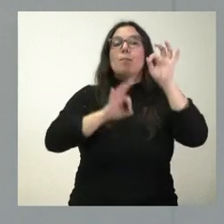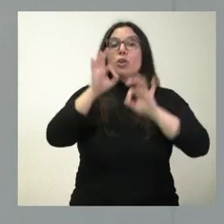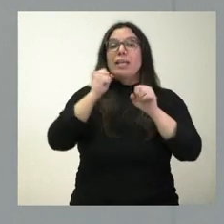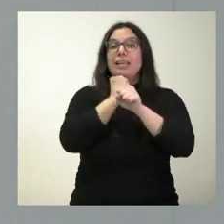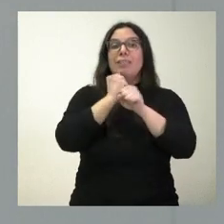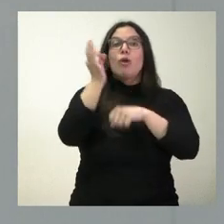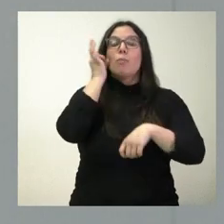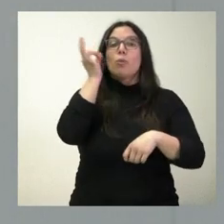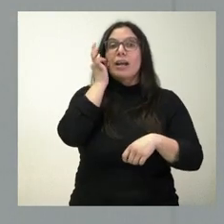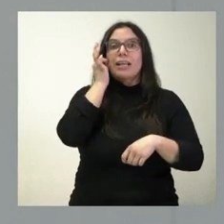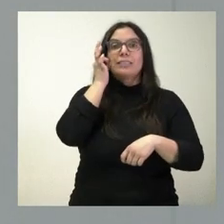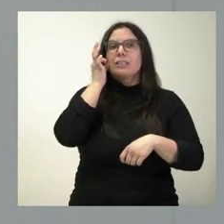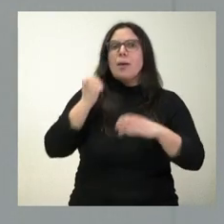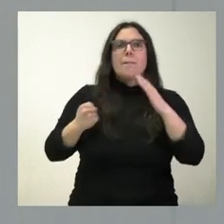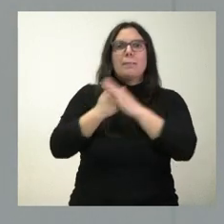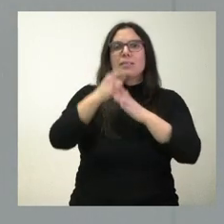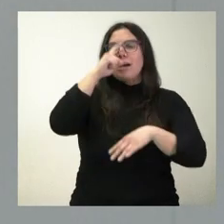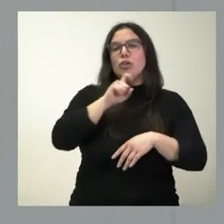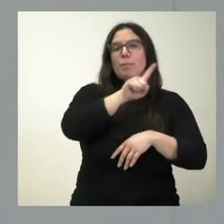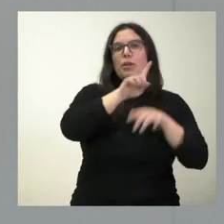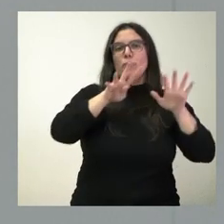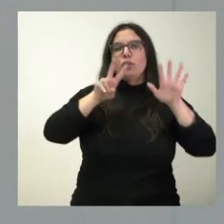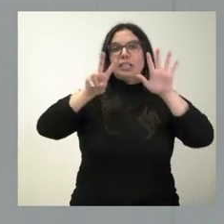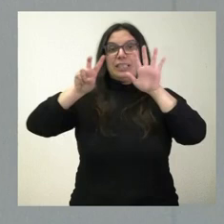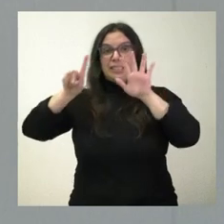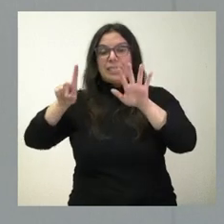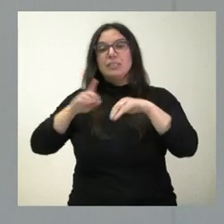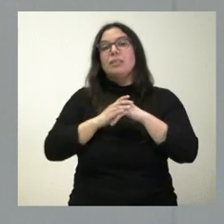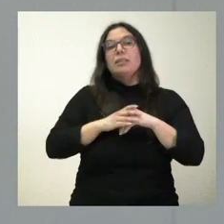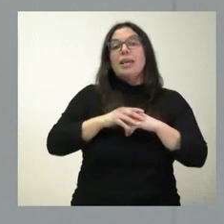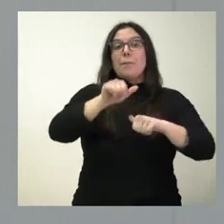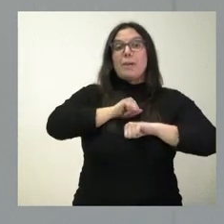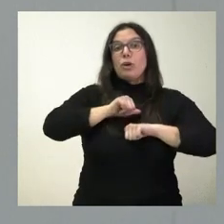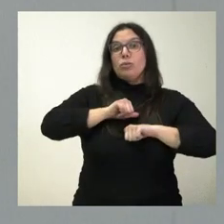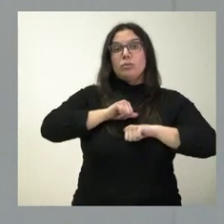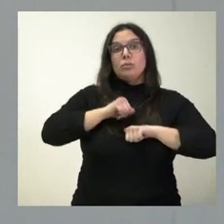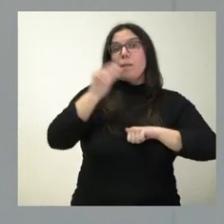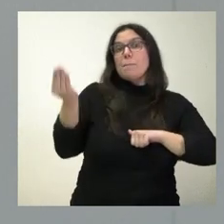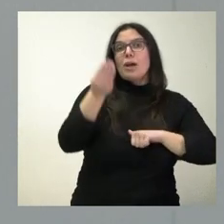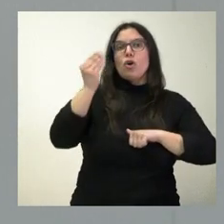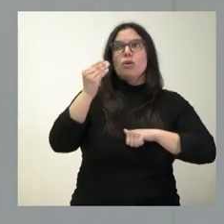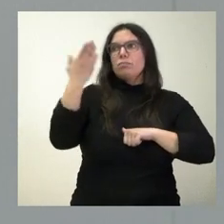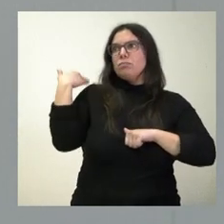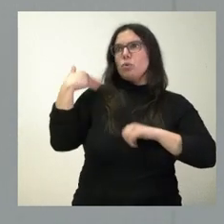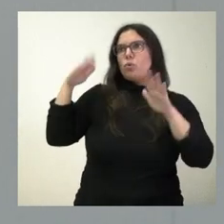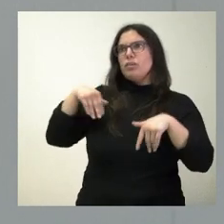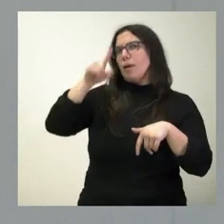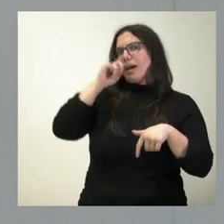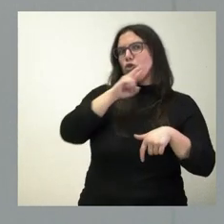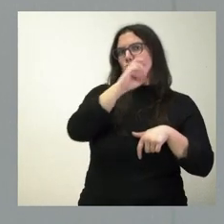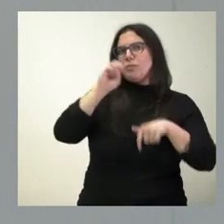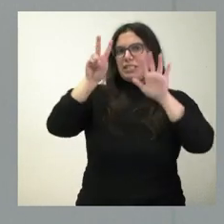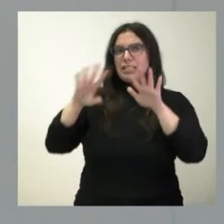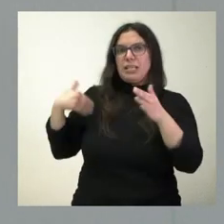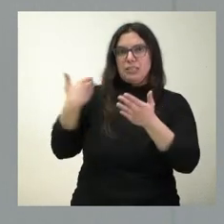1976 y la tasa de paro es la más baja desde el año 2007 en el conjunto de la comunidad autónoma.